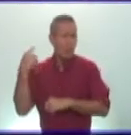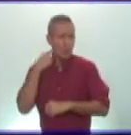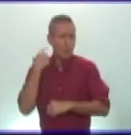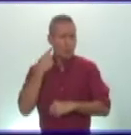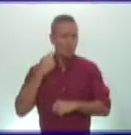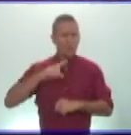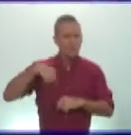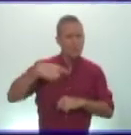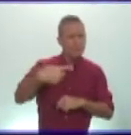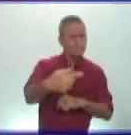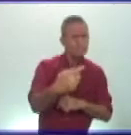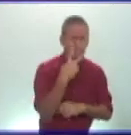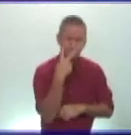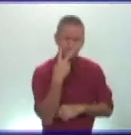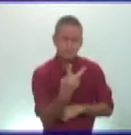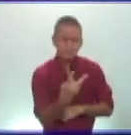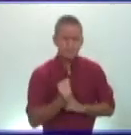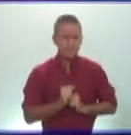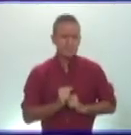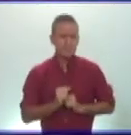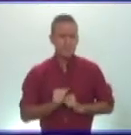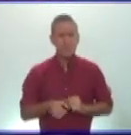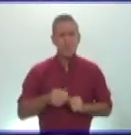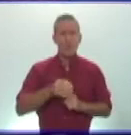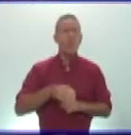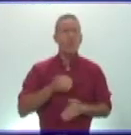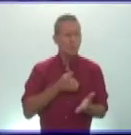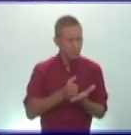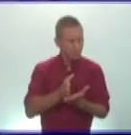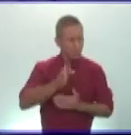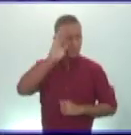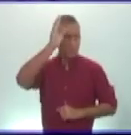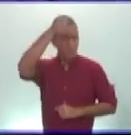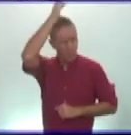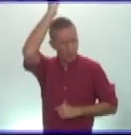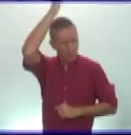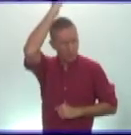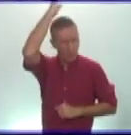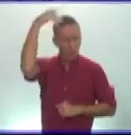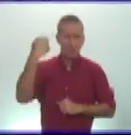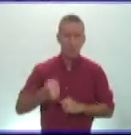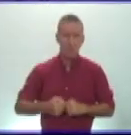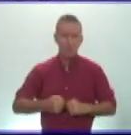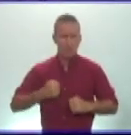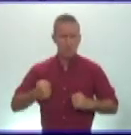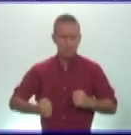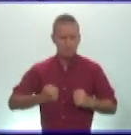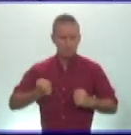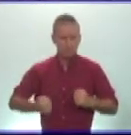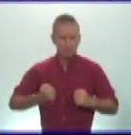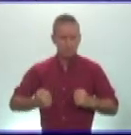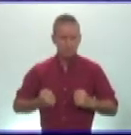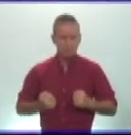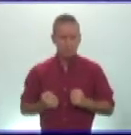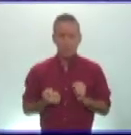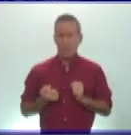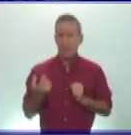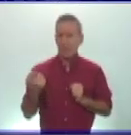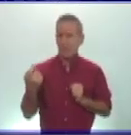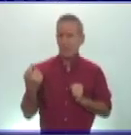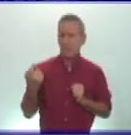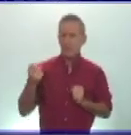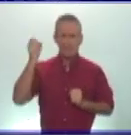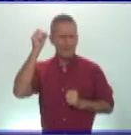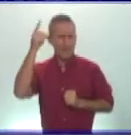triunvirato entre pompeyo crasso y el archiconocido julio césar césar ambicionaba el poder total pero le faltaba prestigio en la guerra